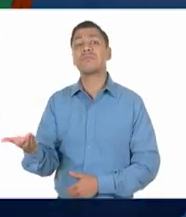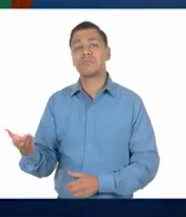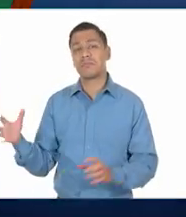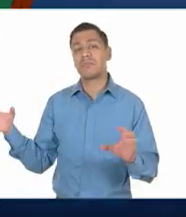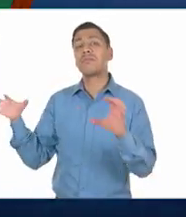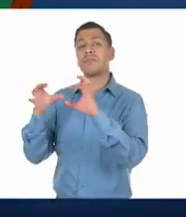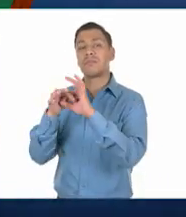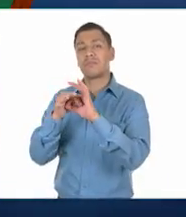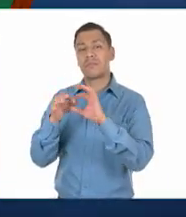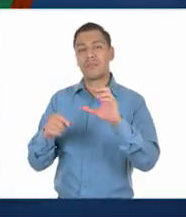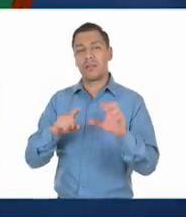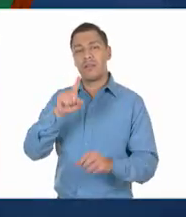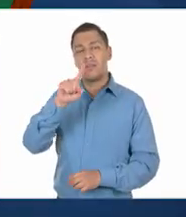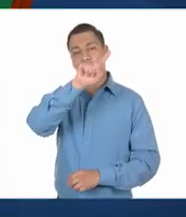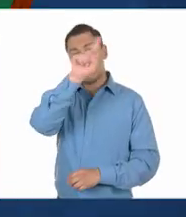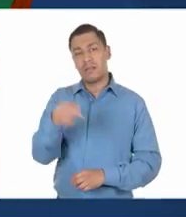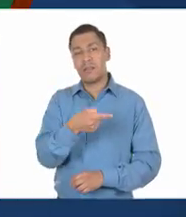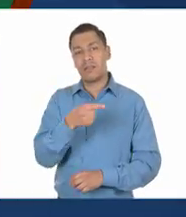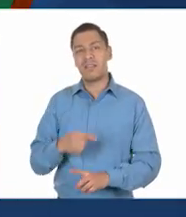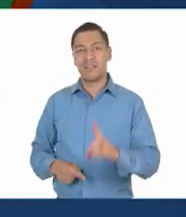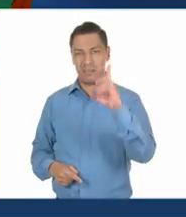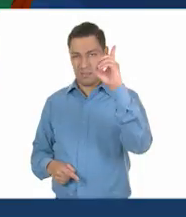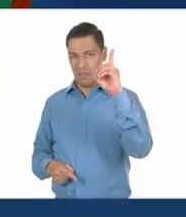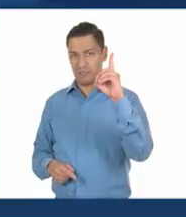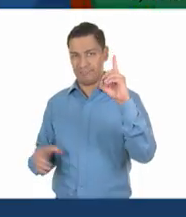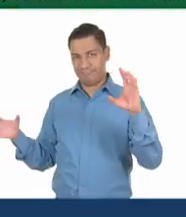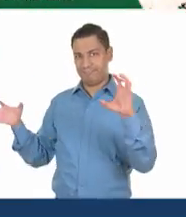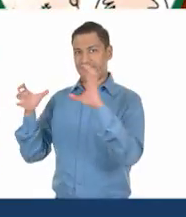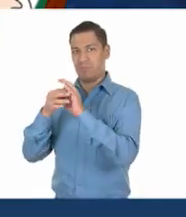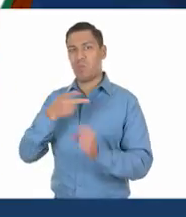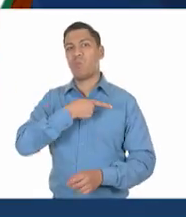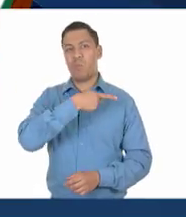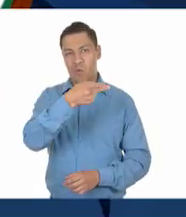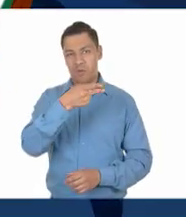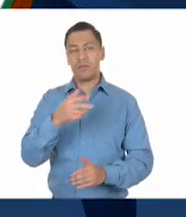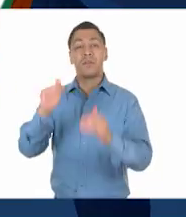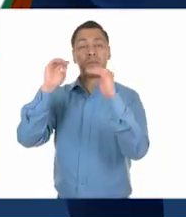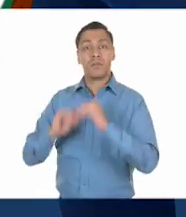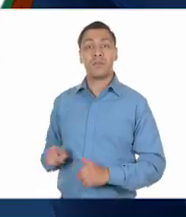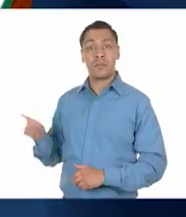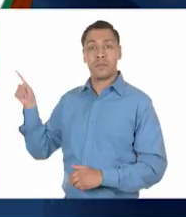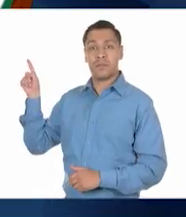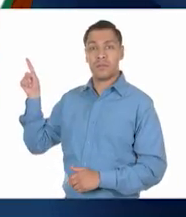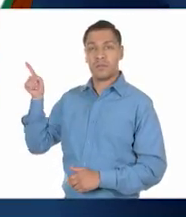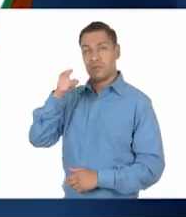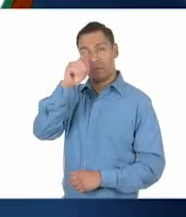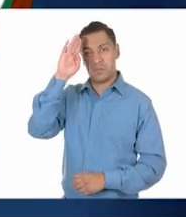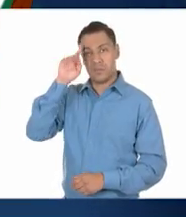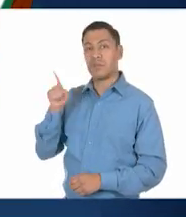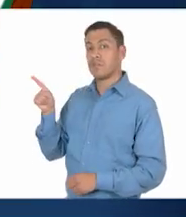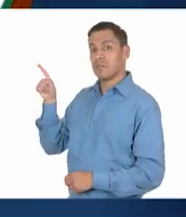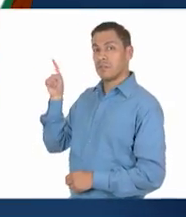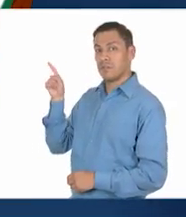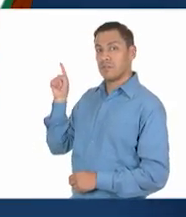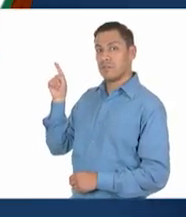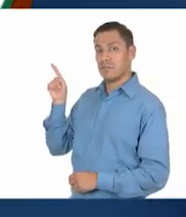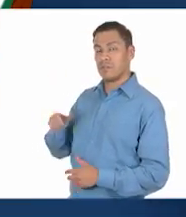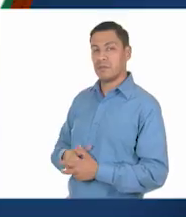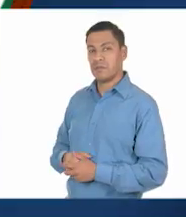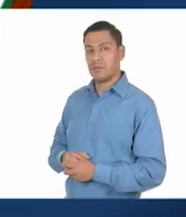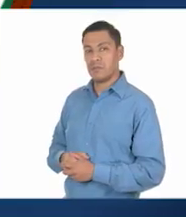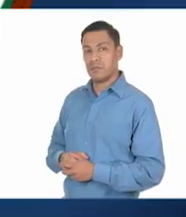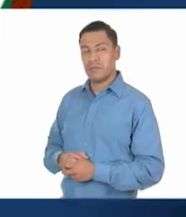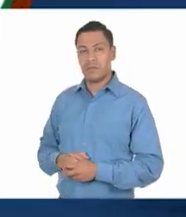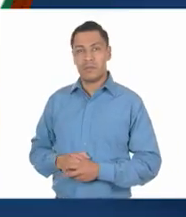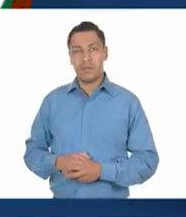D, pobreza. Muy bien, correcto. Siguiente imagen. ¿Qué piensan? ¿Qué será? Ay,